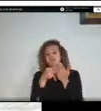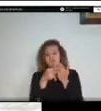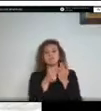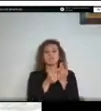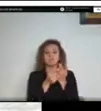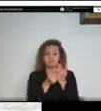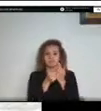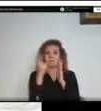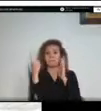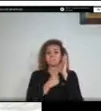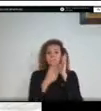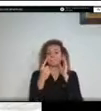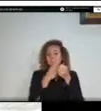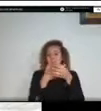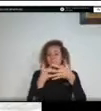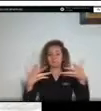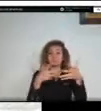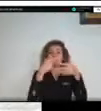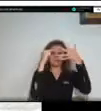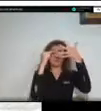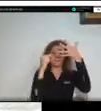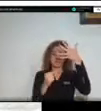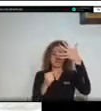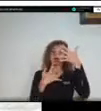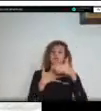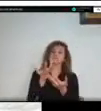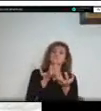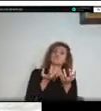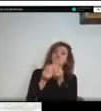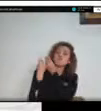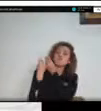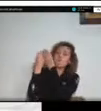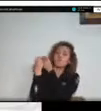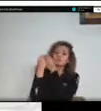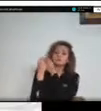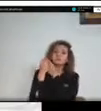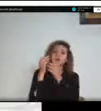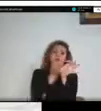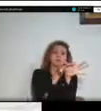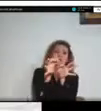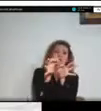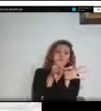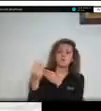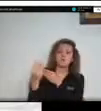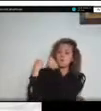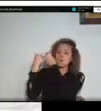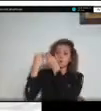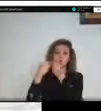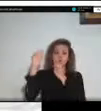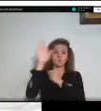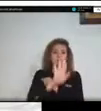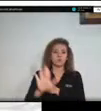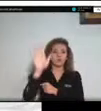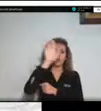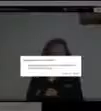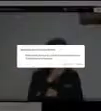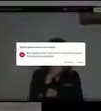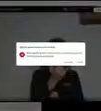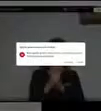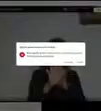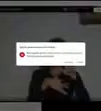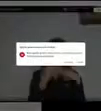estos pues entonces incluimos lo que son los consejos municipales y los consejos departamentales para la gestión de riesgo de desastres